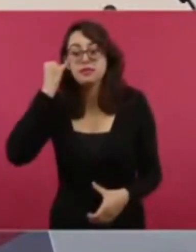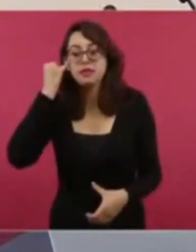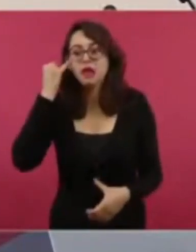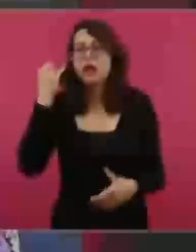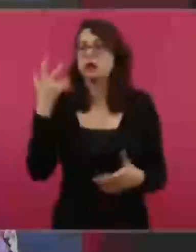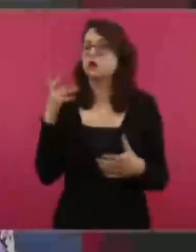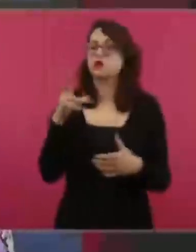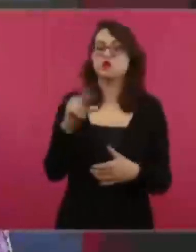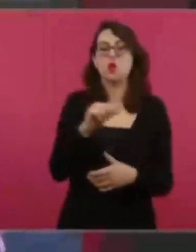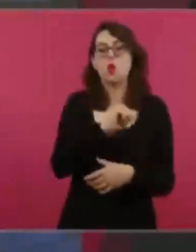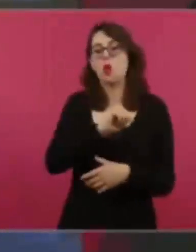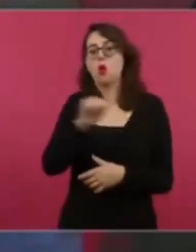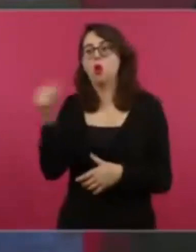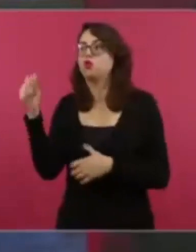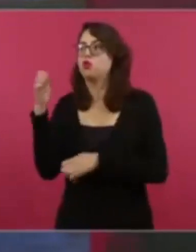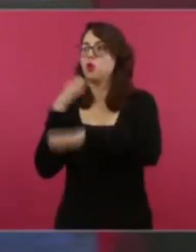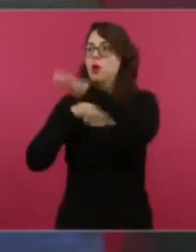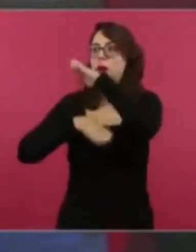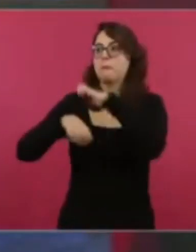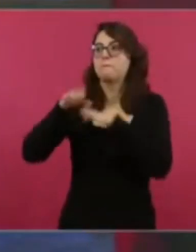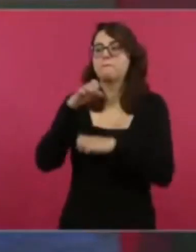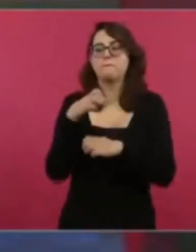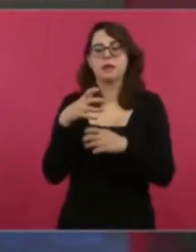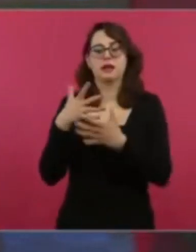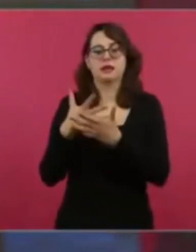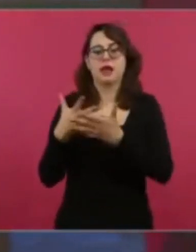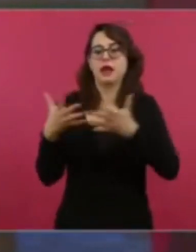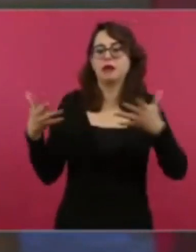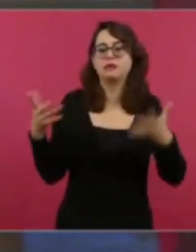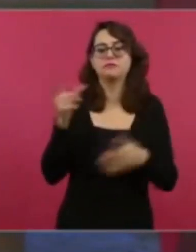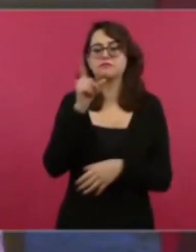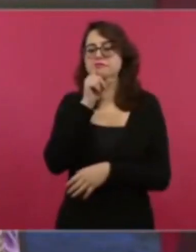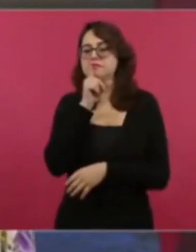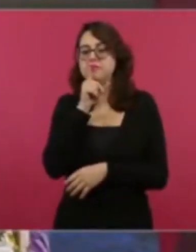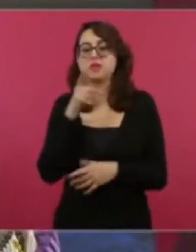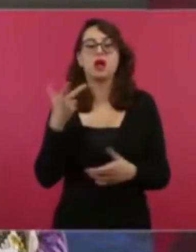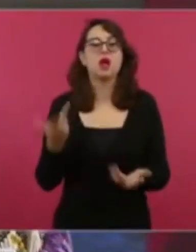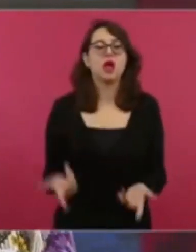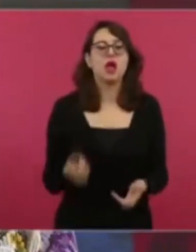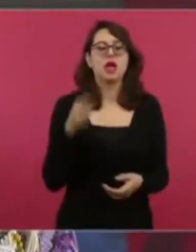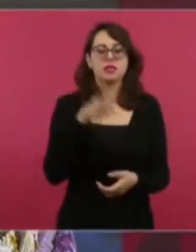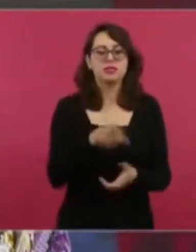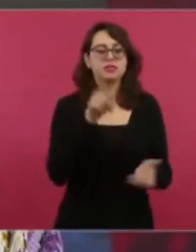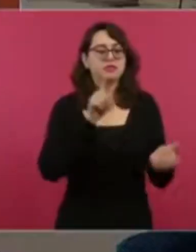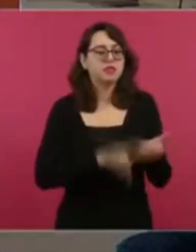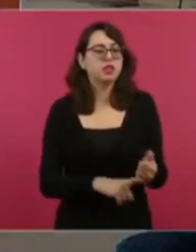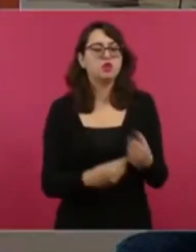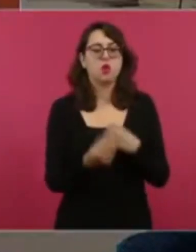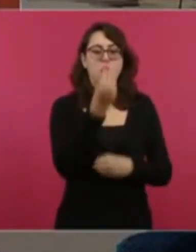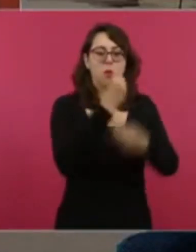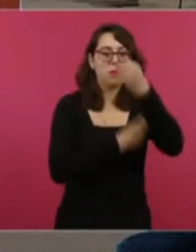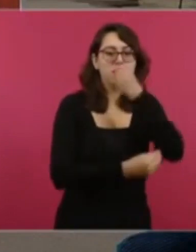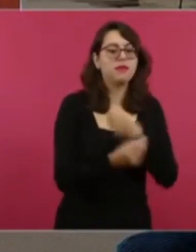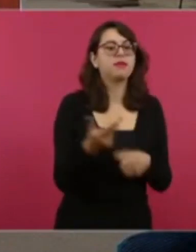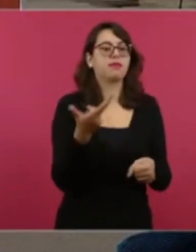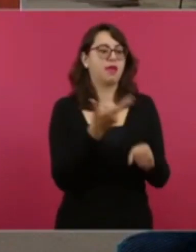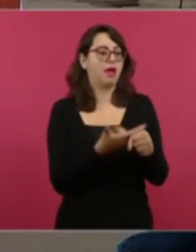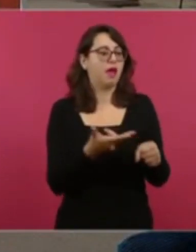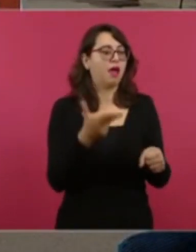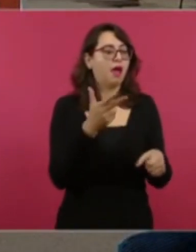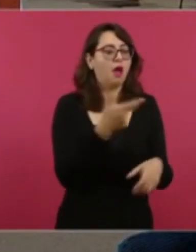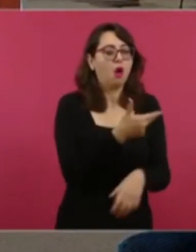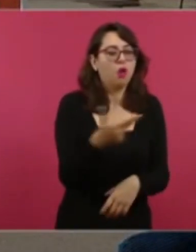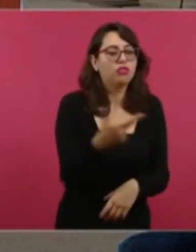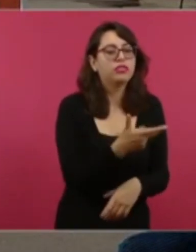Justamente a eso apunta el proyecto, generar cooperativas para hoteles, hostales, fondas, mercados comunitarios o circuitos turísticos